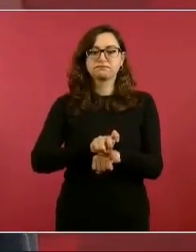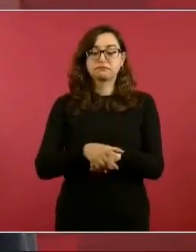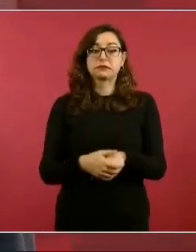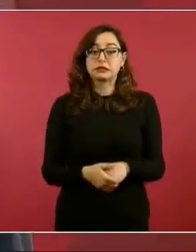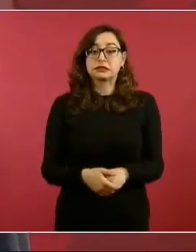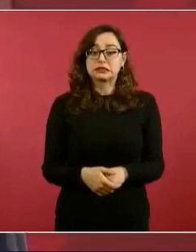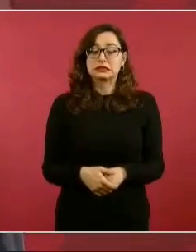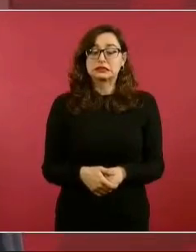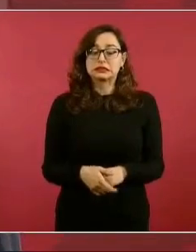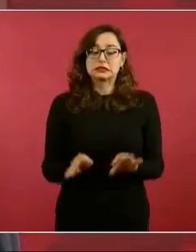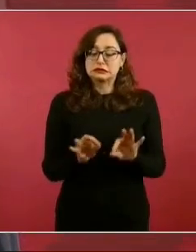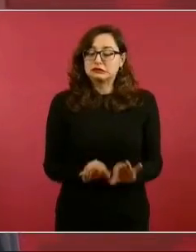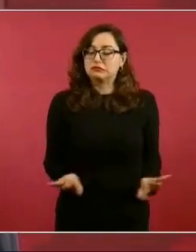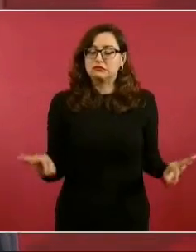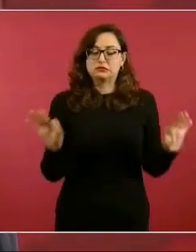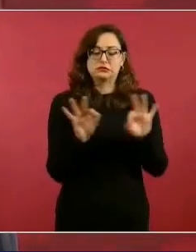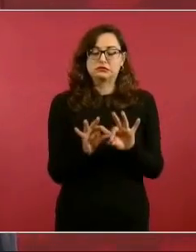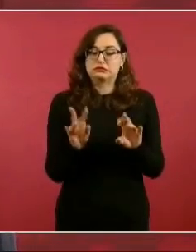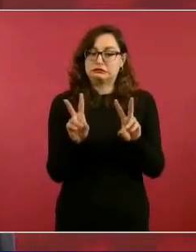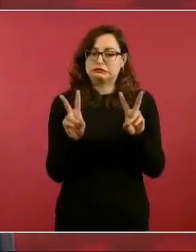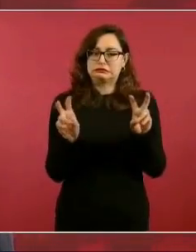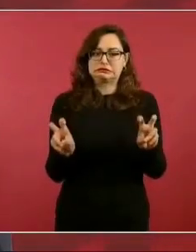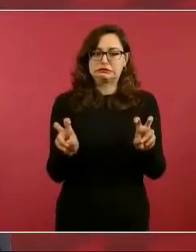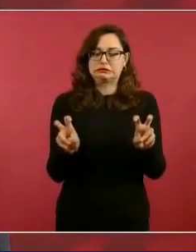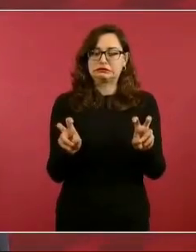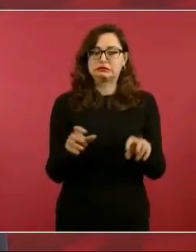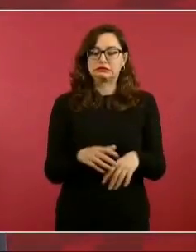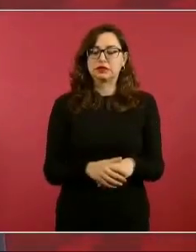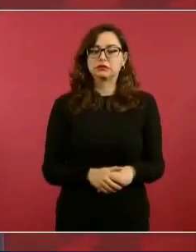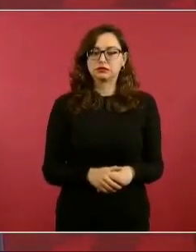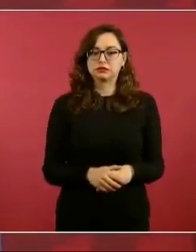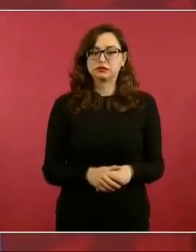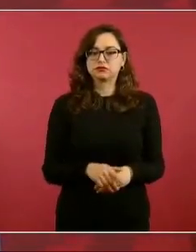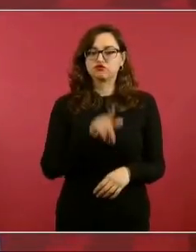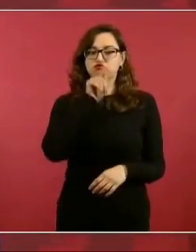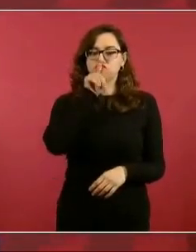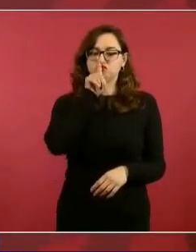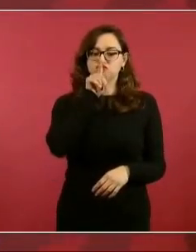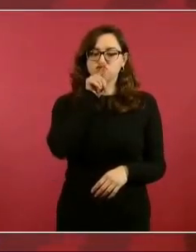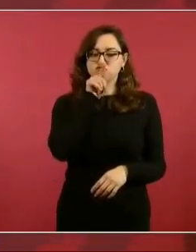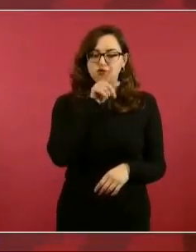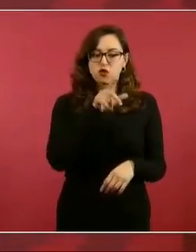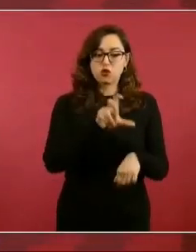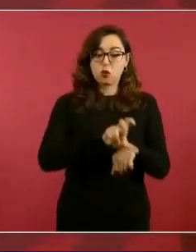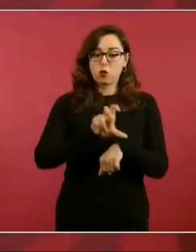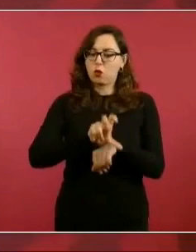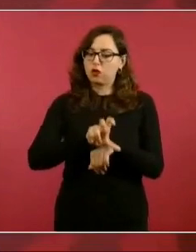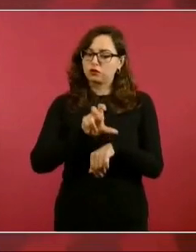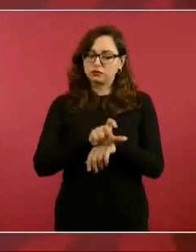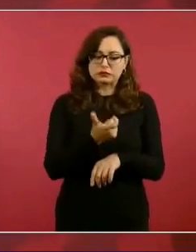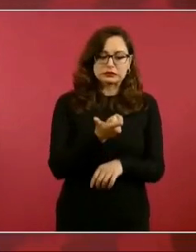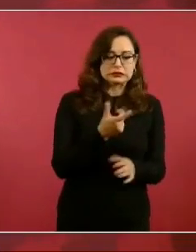importa mucho el precio de la carne de pollo, los huevos,